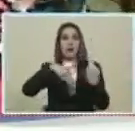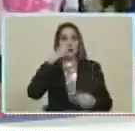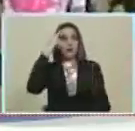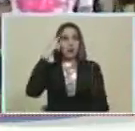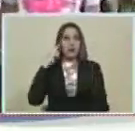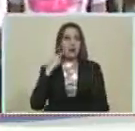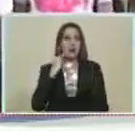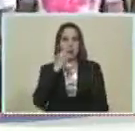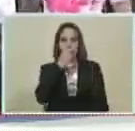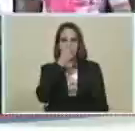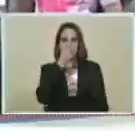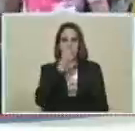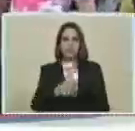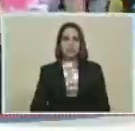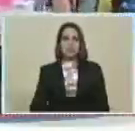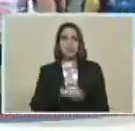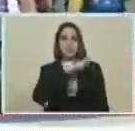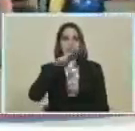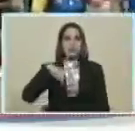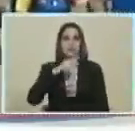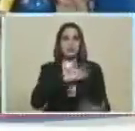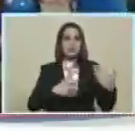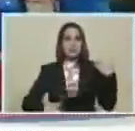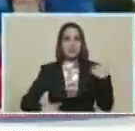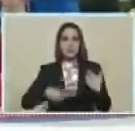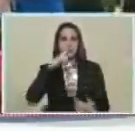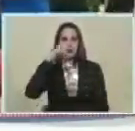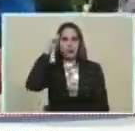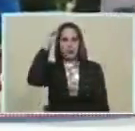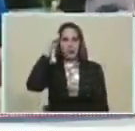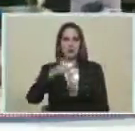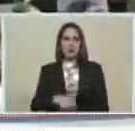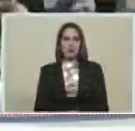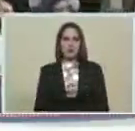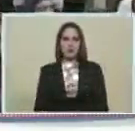Bolivariana Nuestro presidente Nicolás Maduro